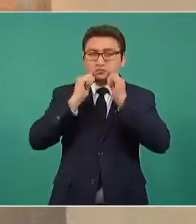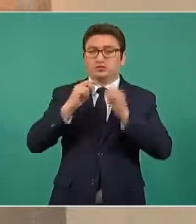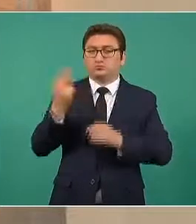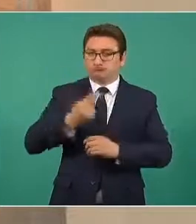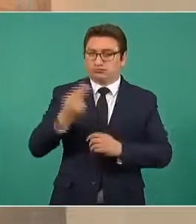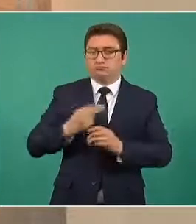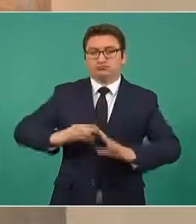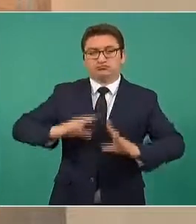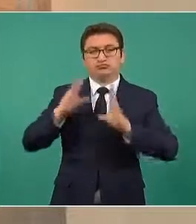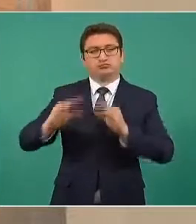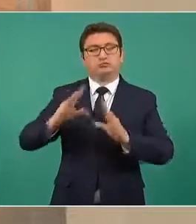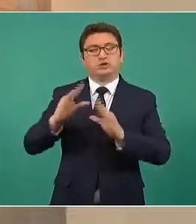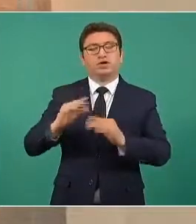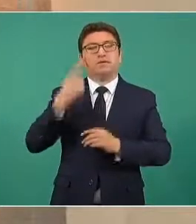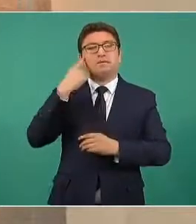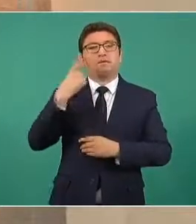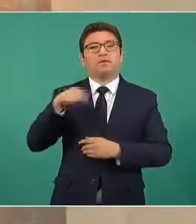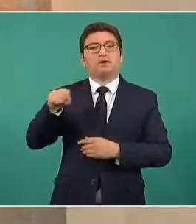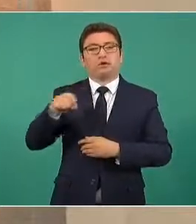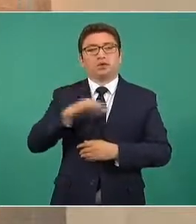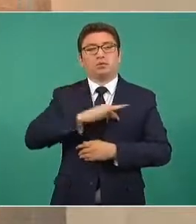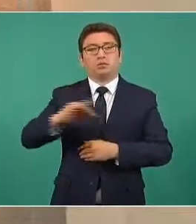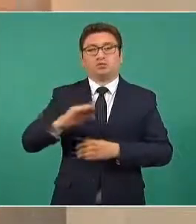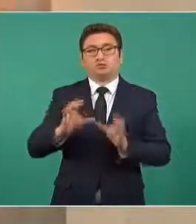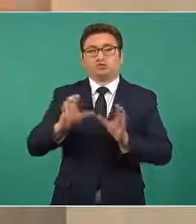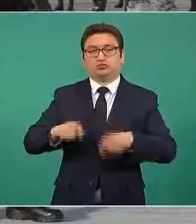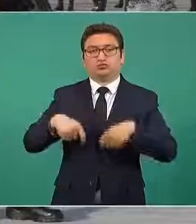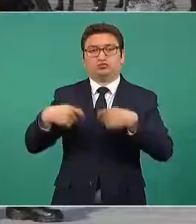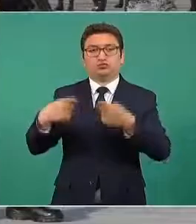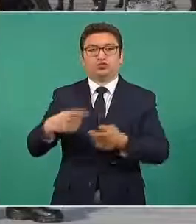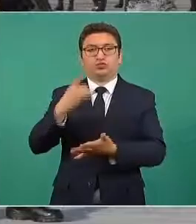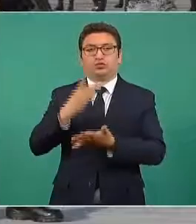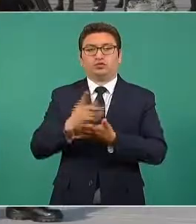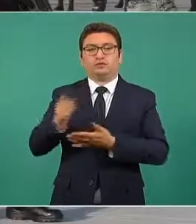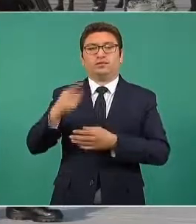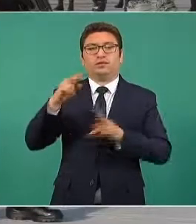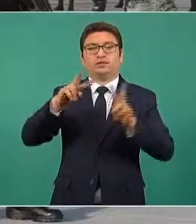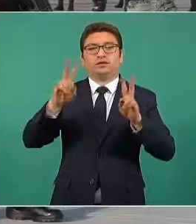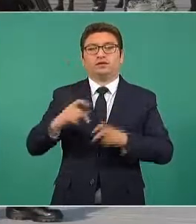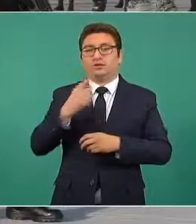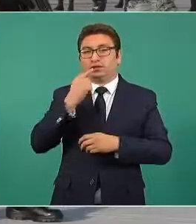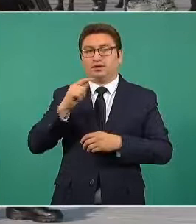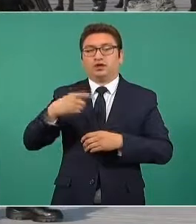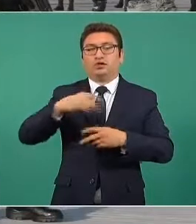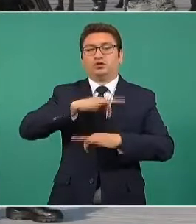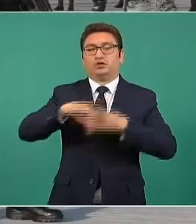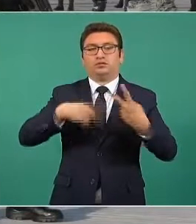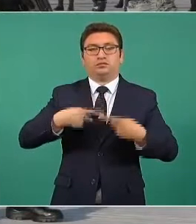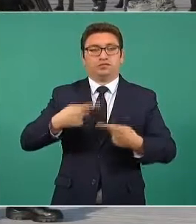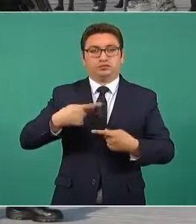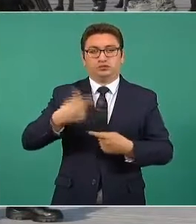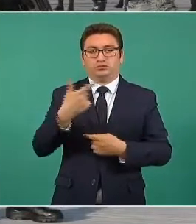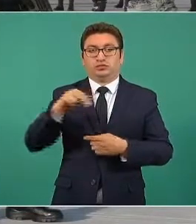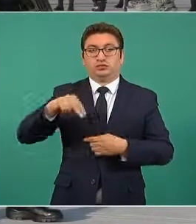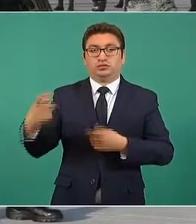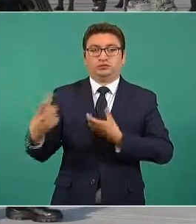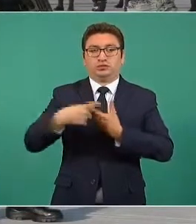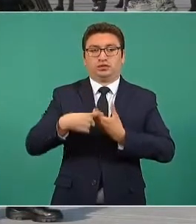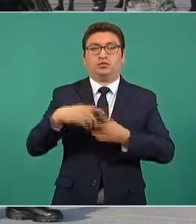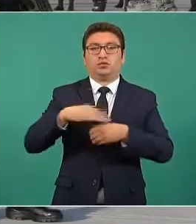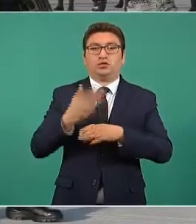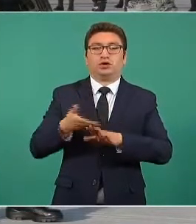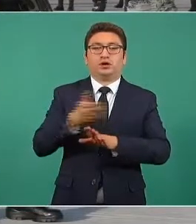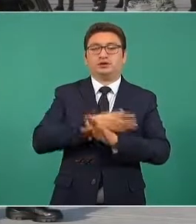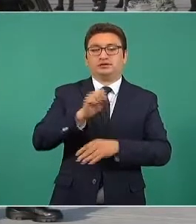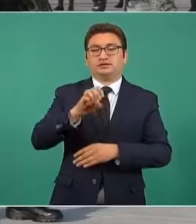que se le otorgue el certificado único policial a todo el personal de la Guardia Nacional que venía procedente